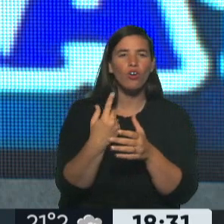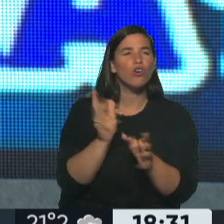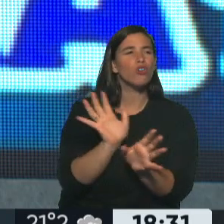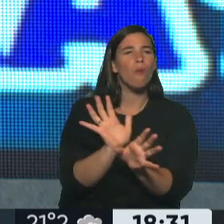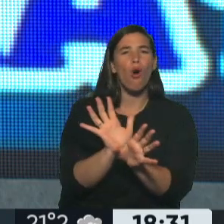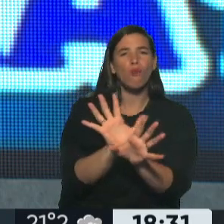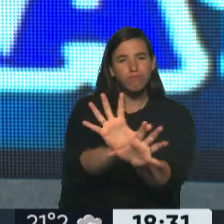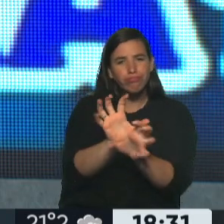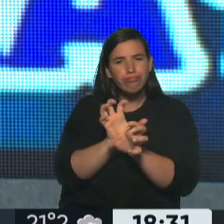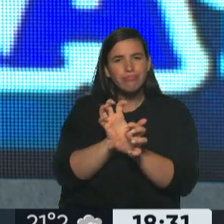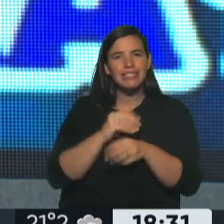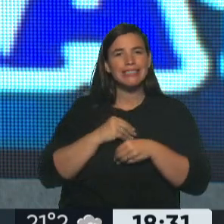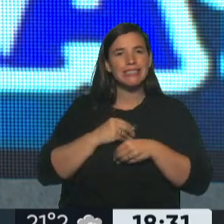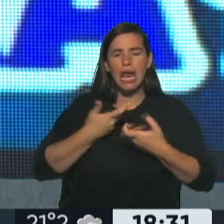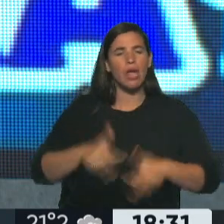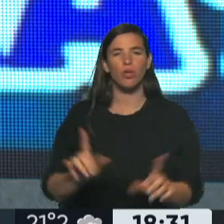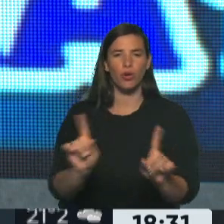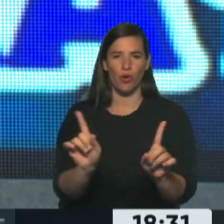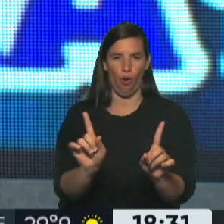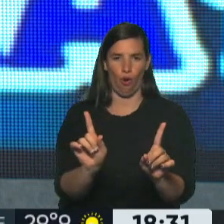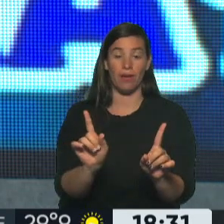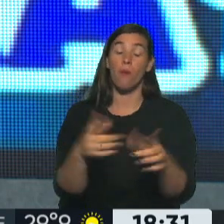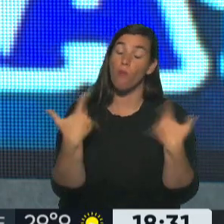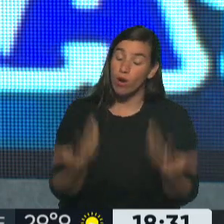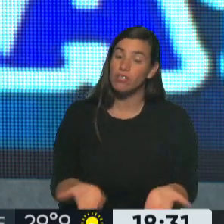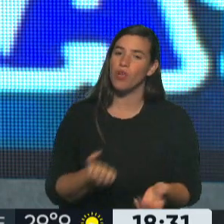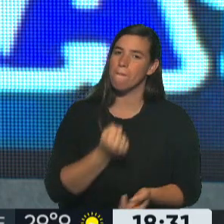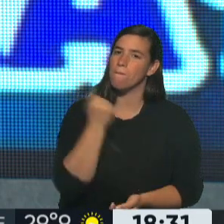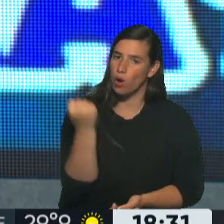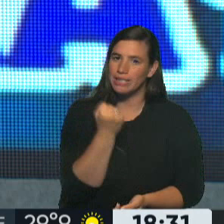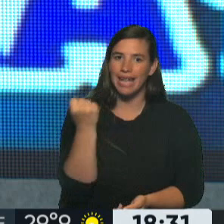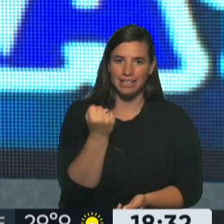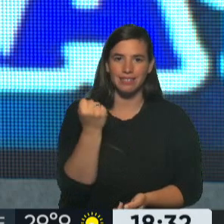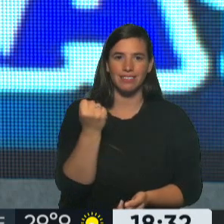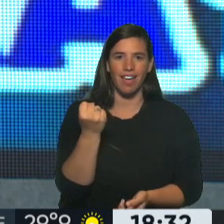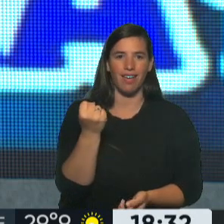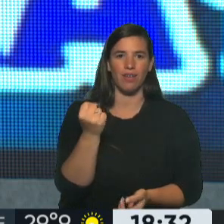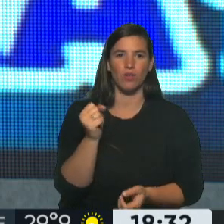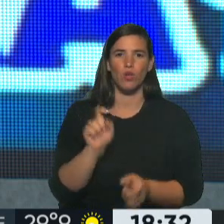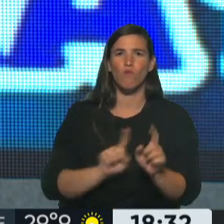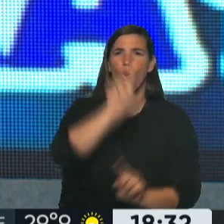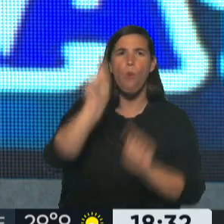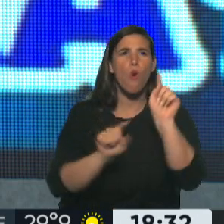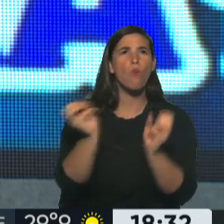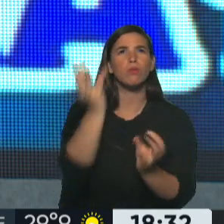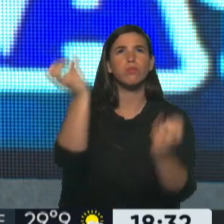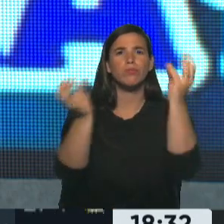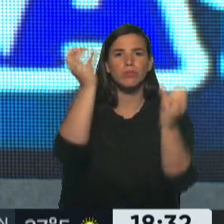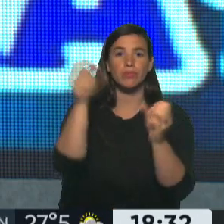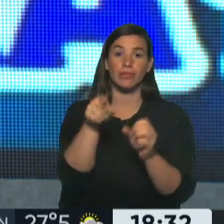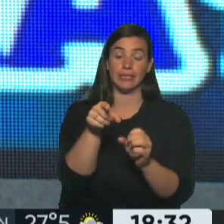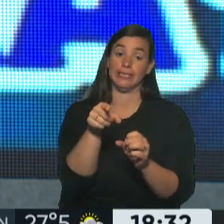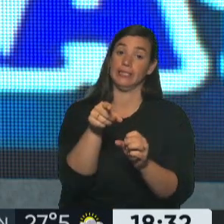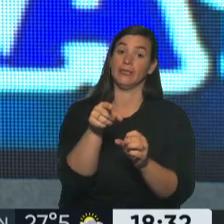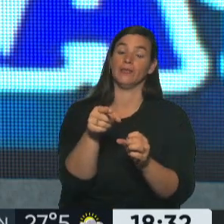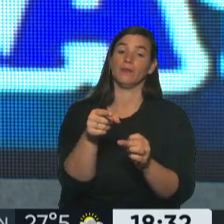importancia de tener en cuenta cuánto puede perjudicar el uso de la pirotecnia a las personas autistas. Para ello vamos a estar hablando con